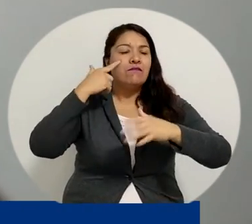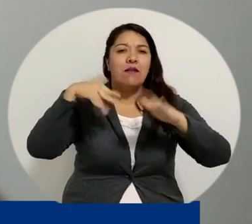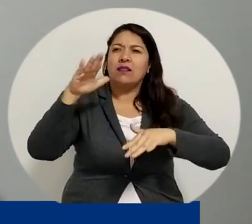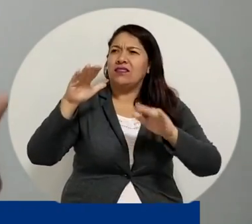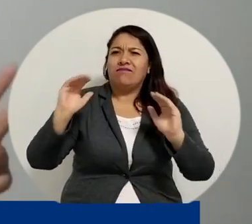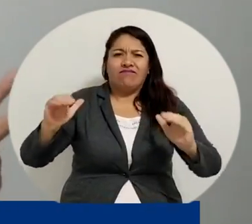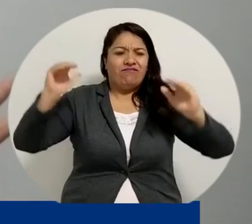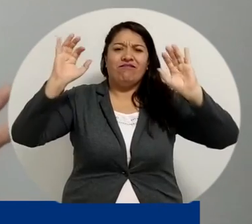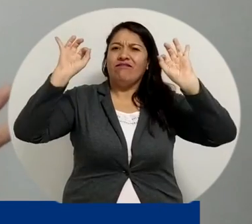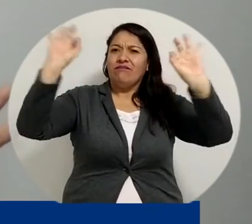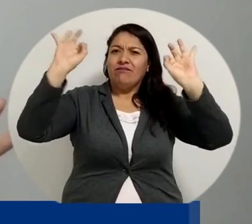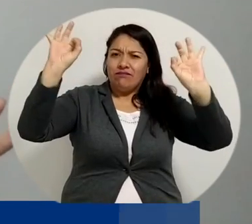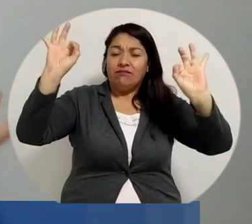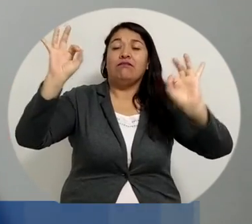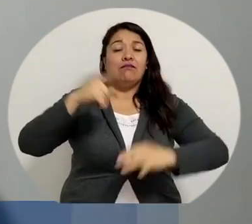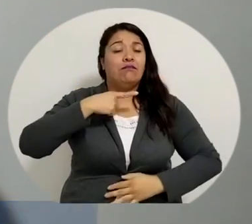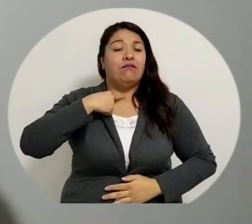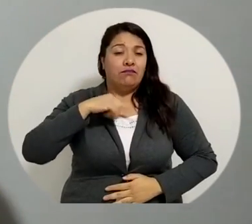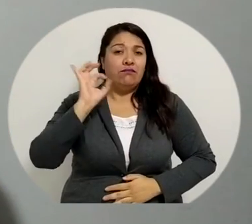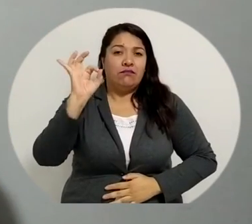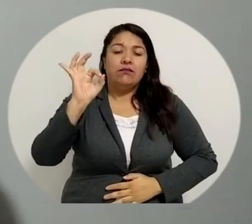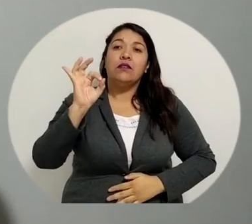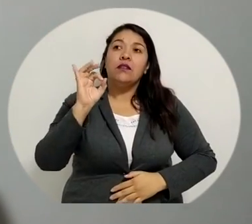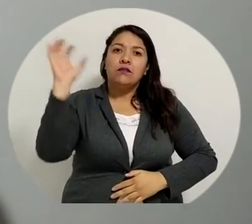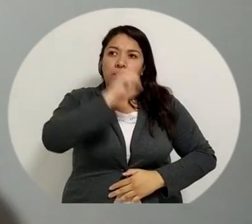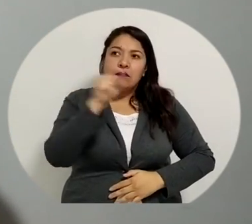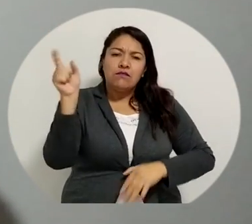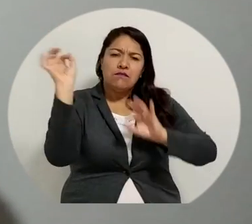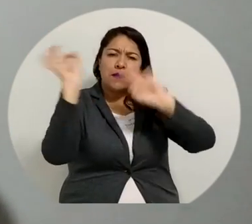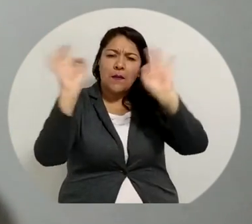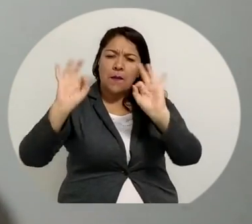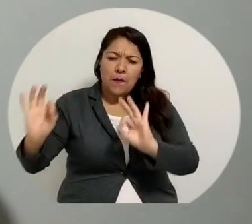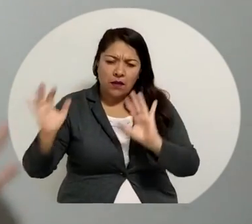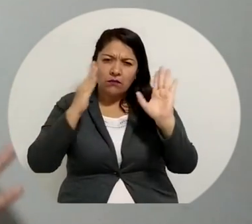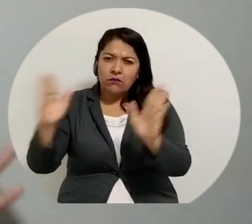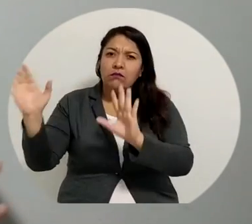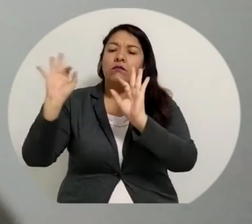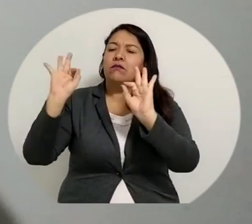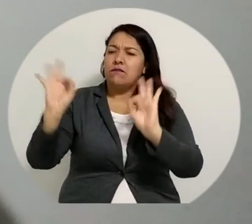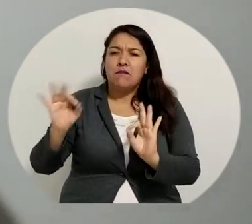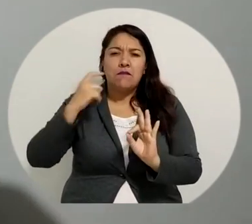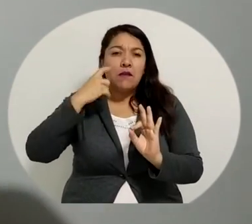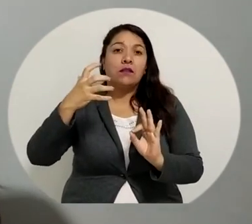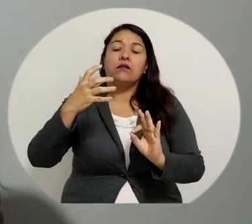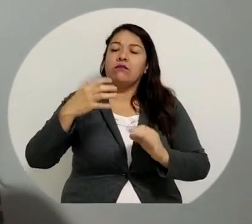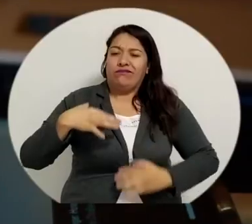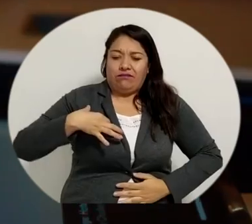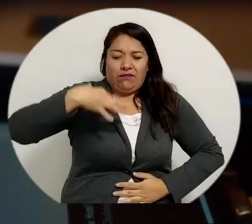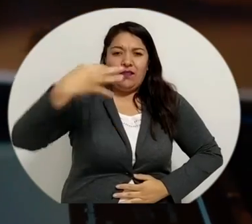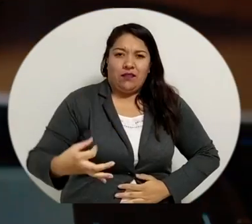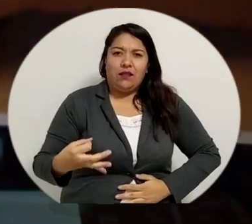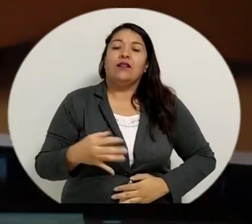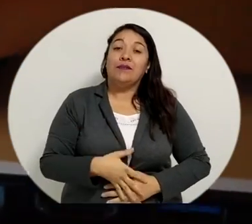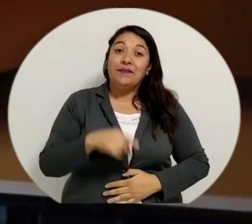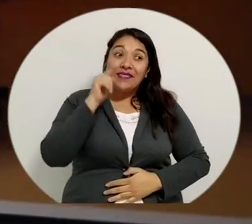excelencia la segunda de ellas es la preparación y la tercera, no menos importante, es la ética con